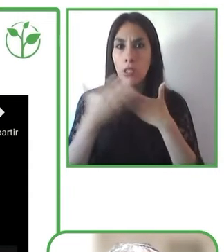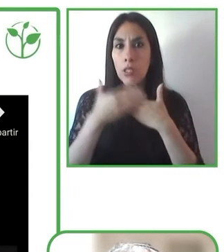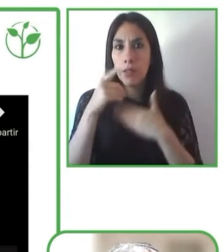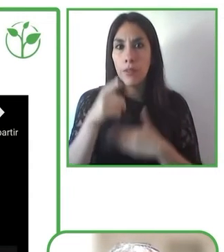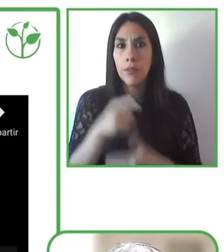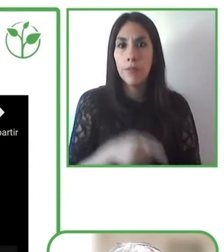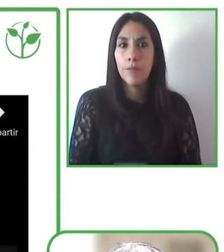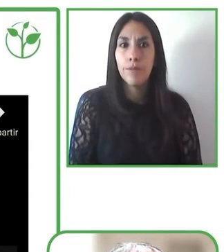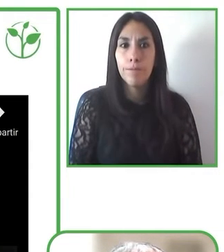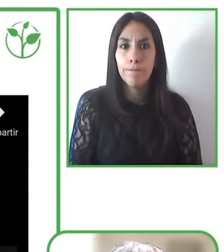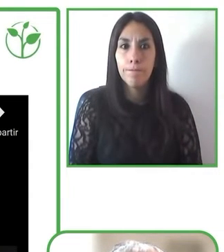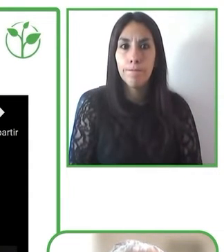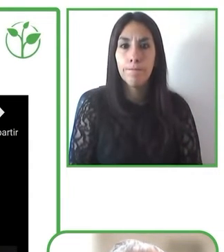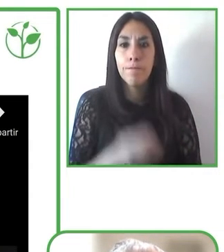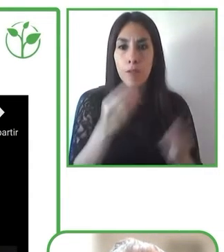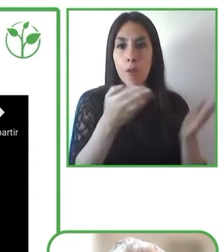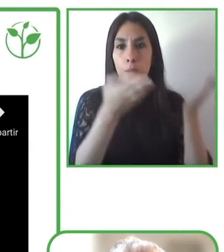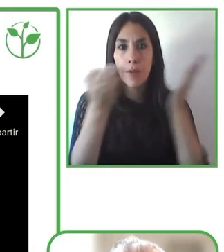Ahí va.